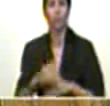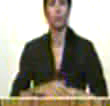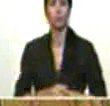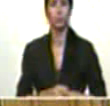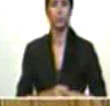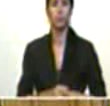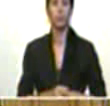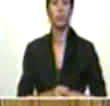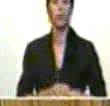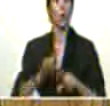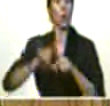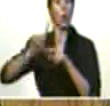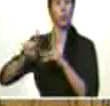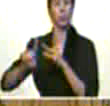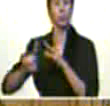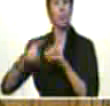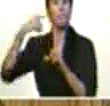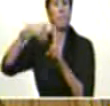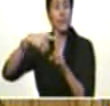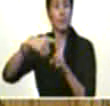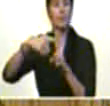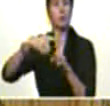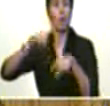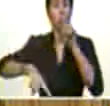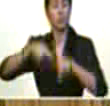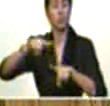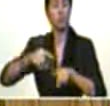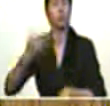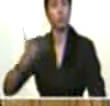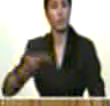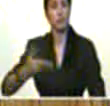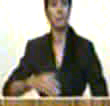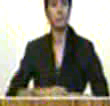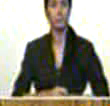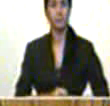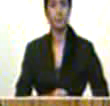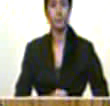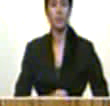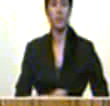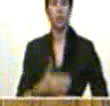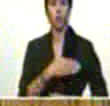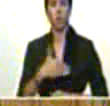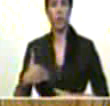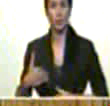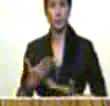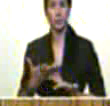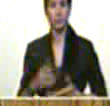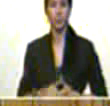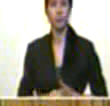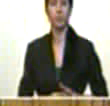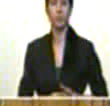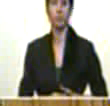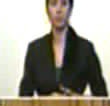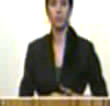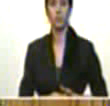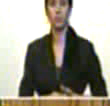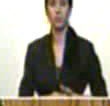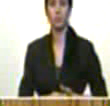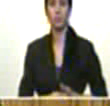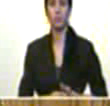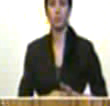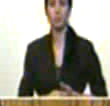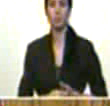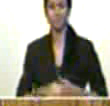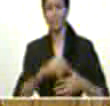Y otros elementos importantes. Pero quiero ir al elemento que creo